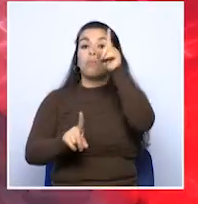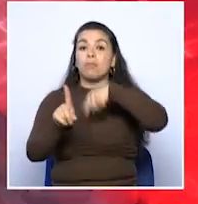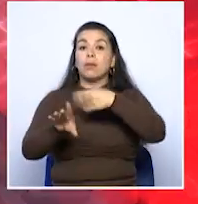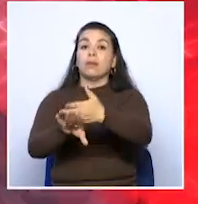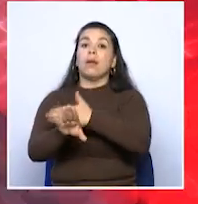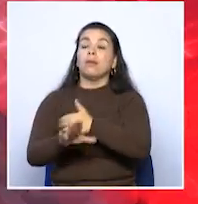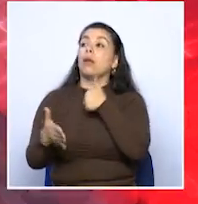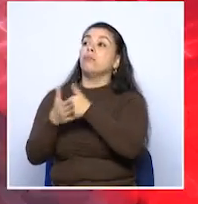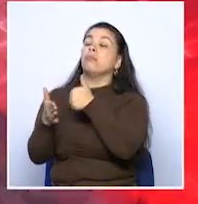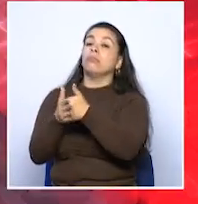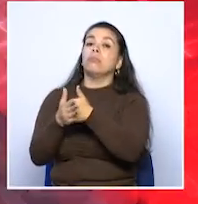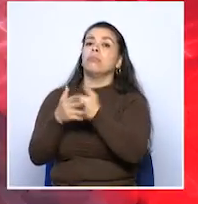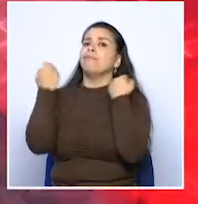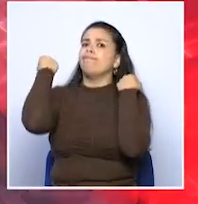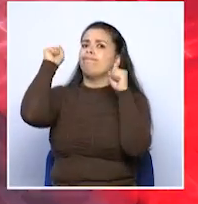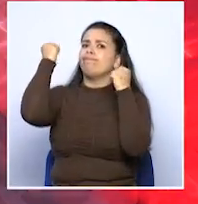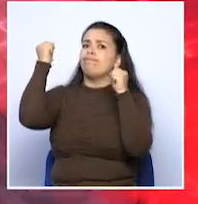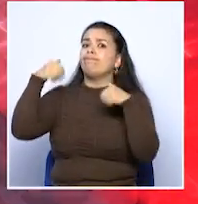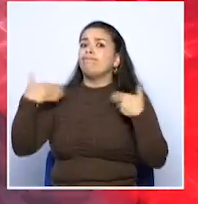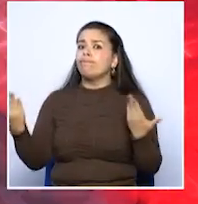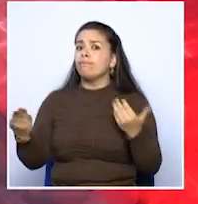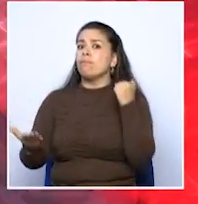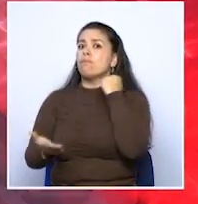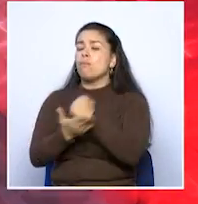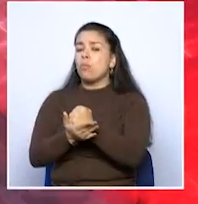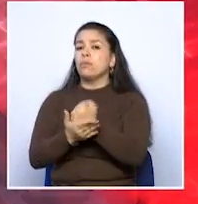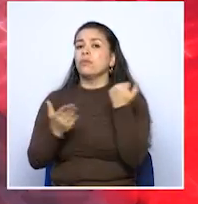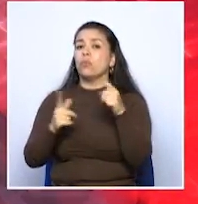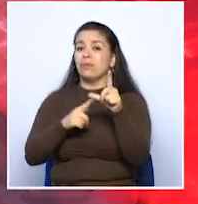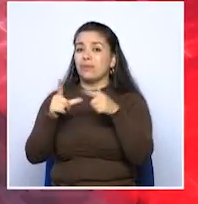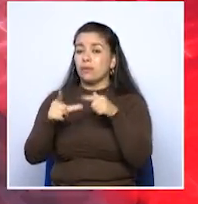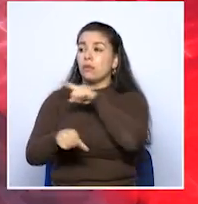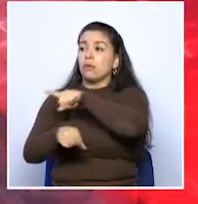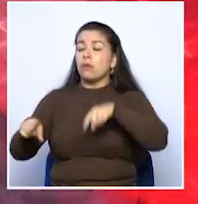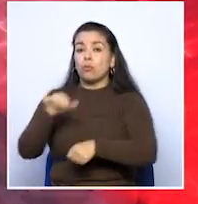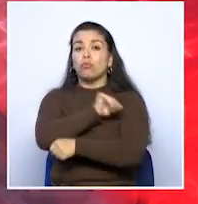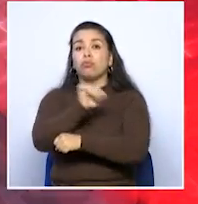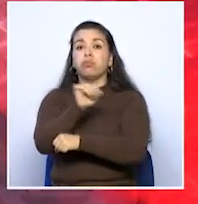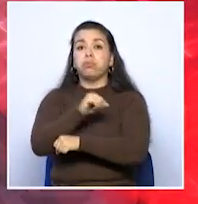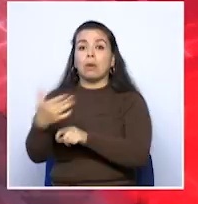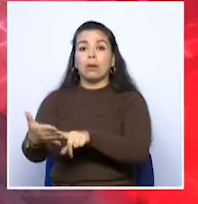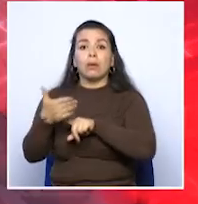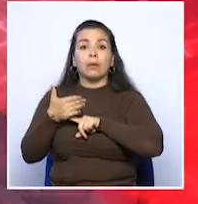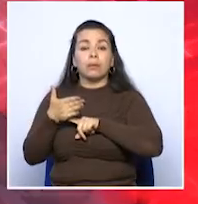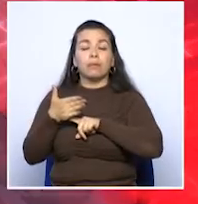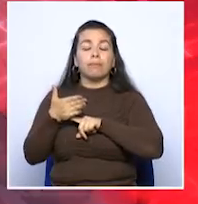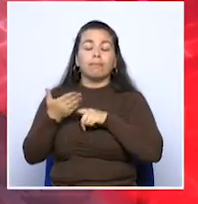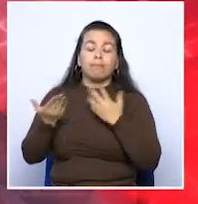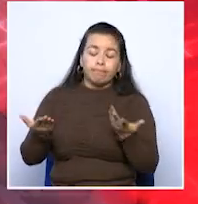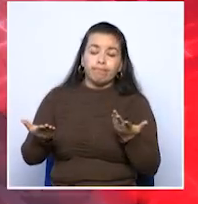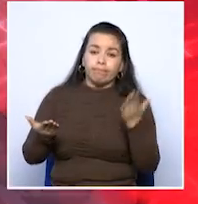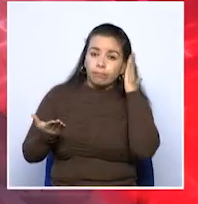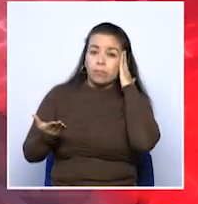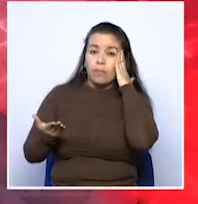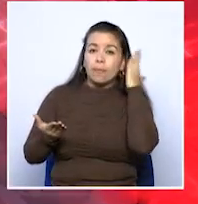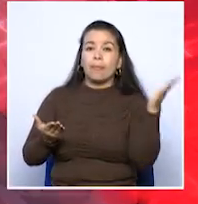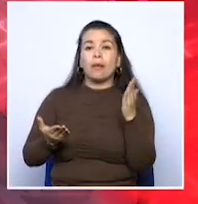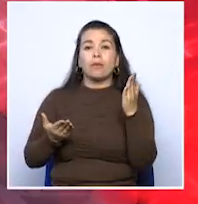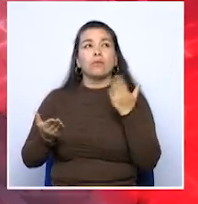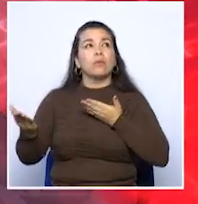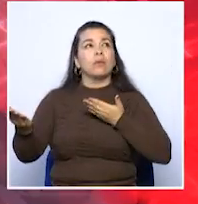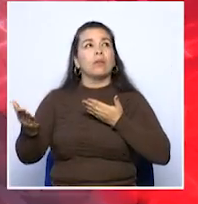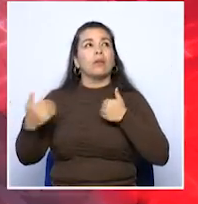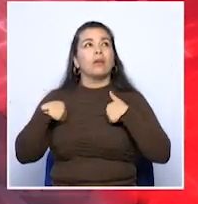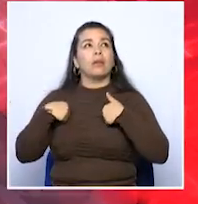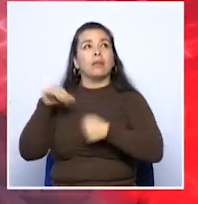manifestado su preocupación porque las pólizas de seguro con las que operaban estos vehículos, con los que precisamente prestaban este servicio de